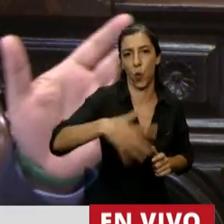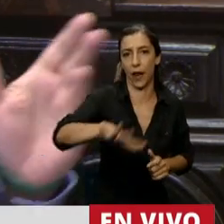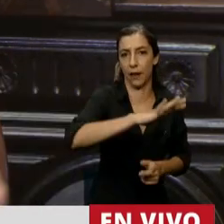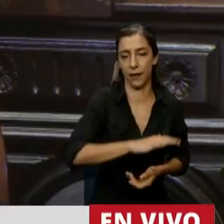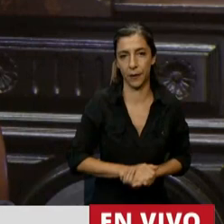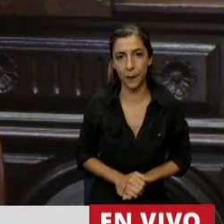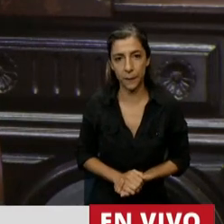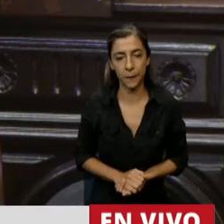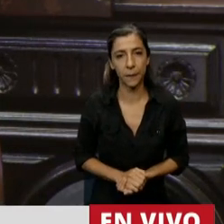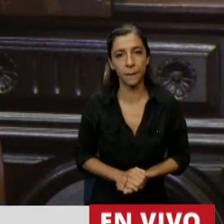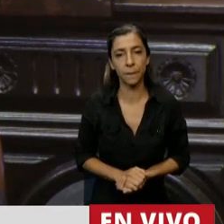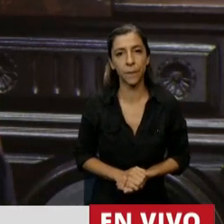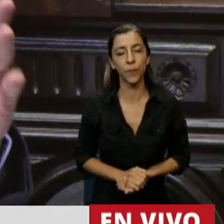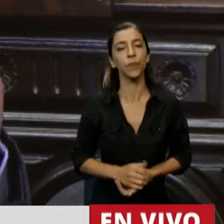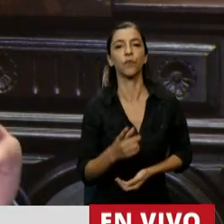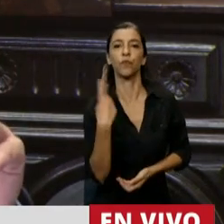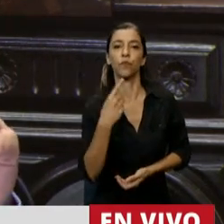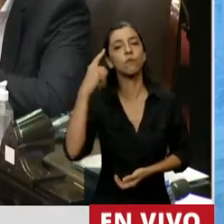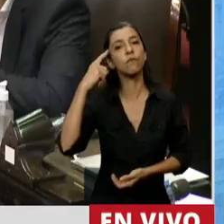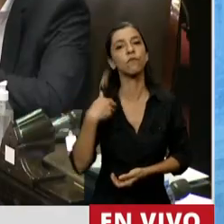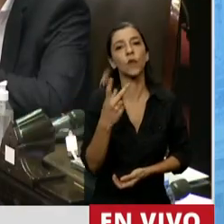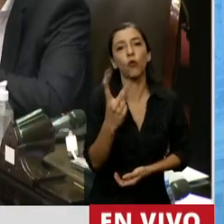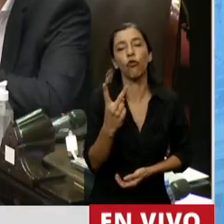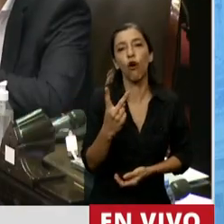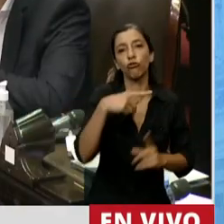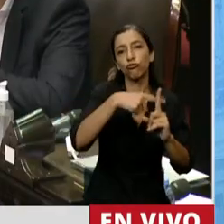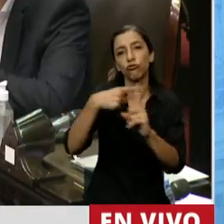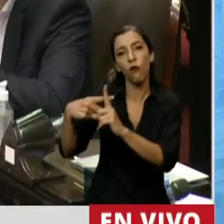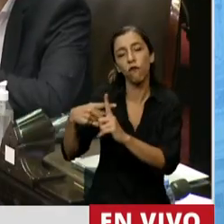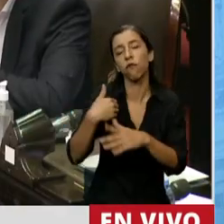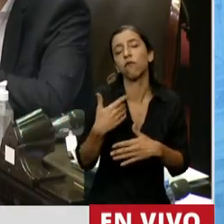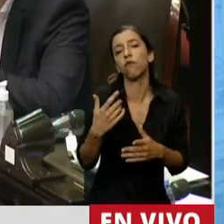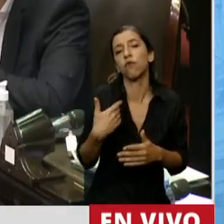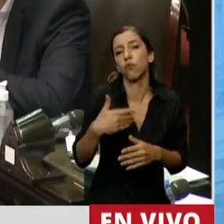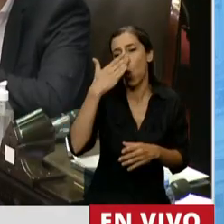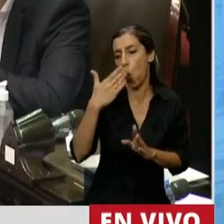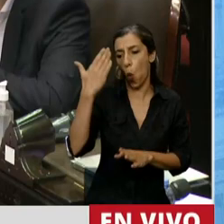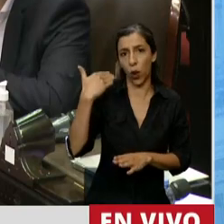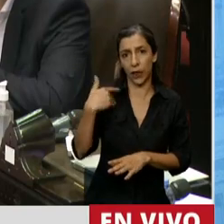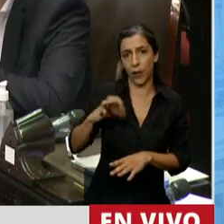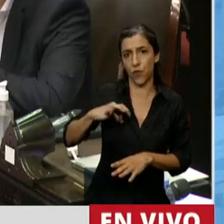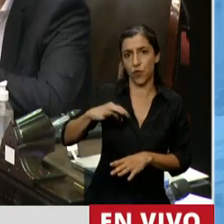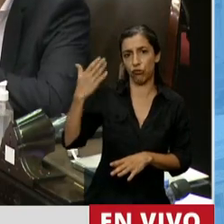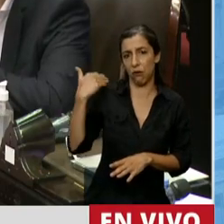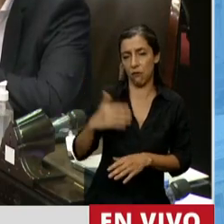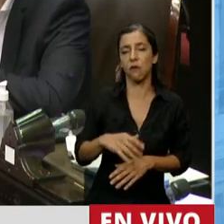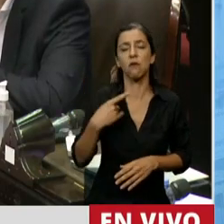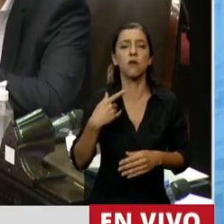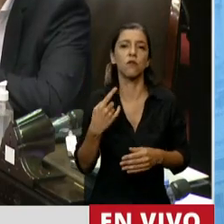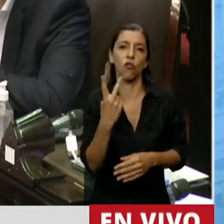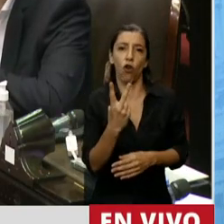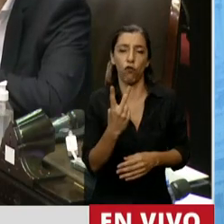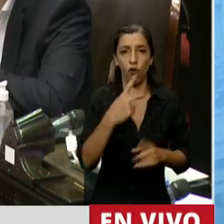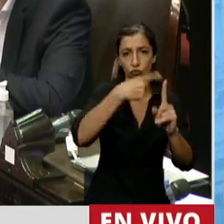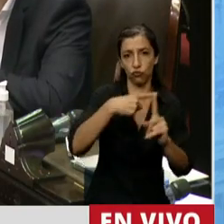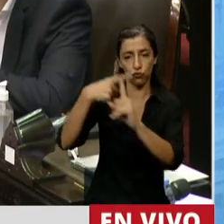Tenemos en consideración dos fórmulas que han tenido vigencia en las últimas décadas en la Argentina. Por